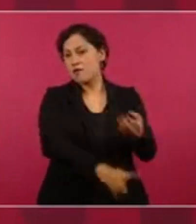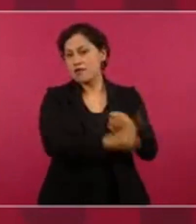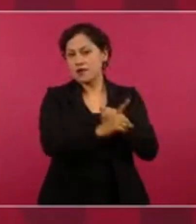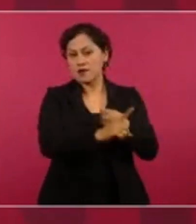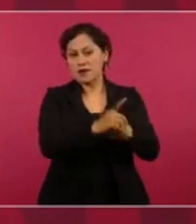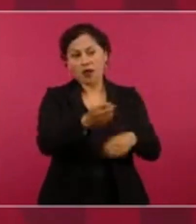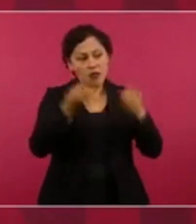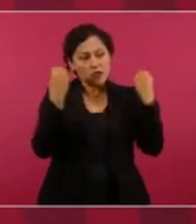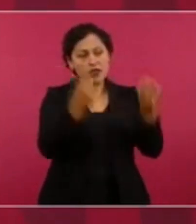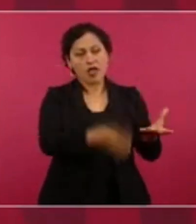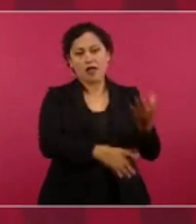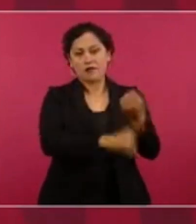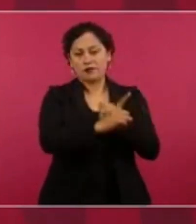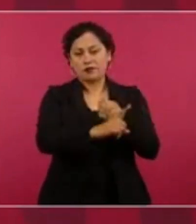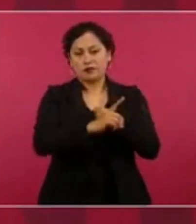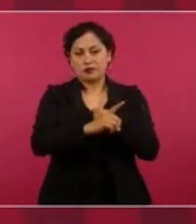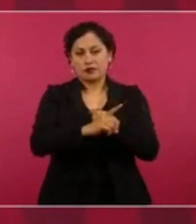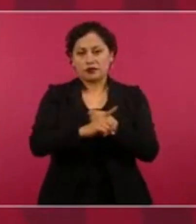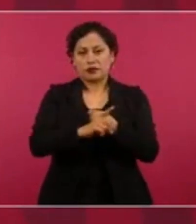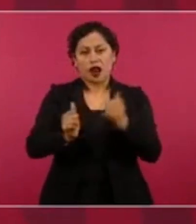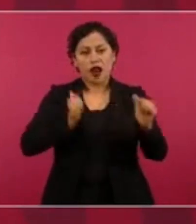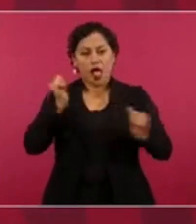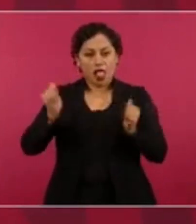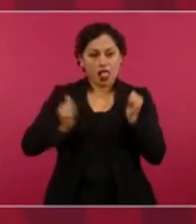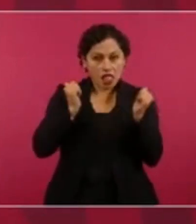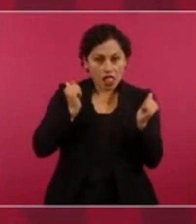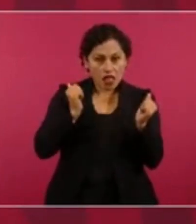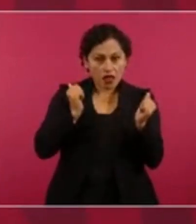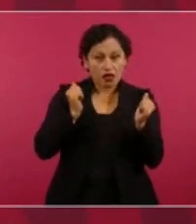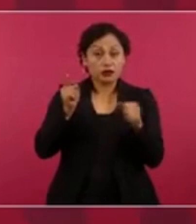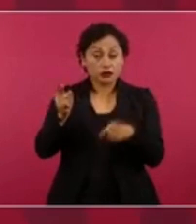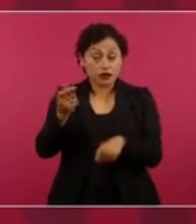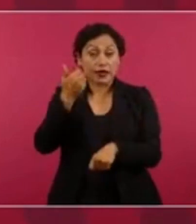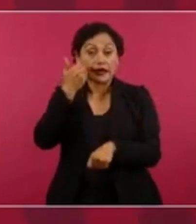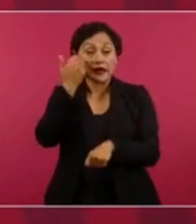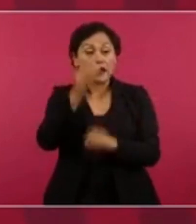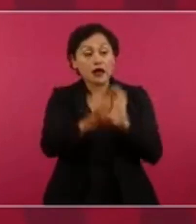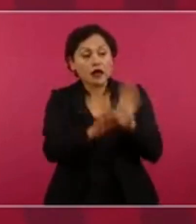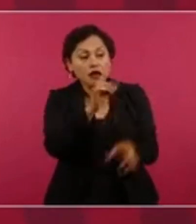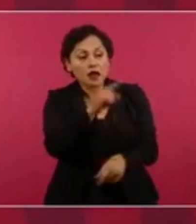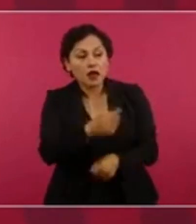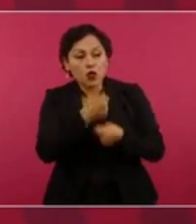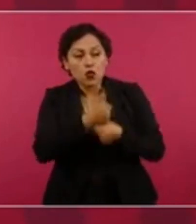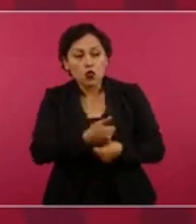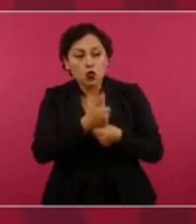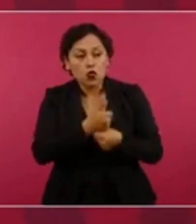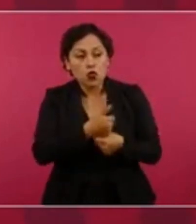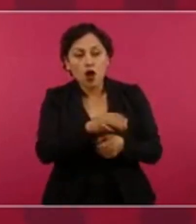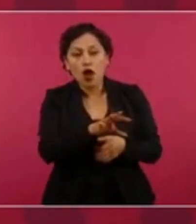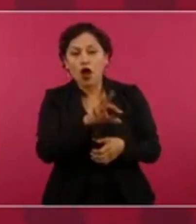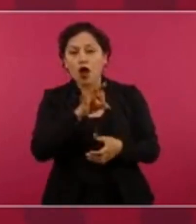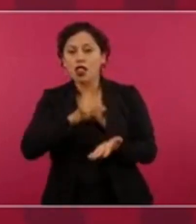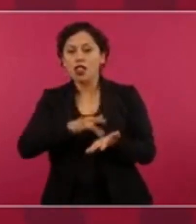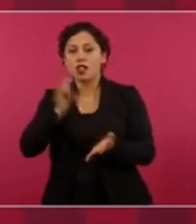Con todo respeto, con el dolor de la gente. Nosotros tenemos